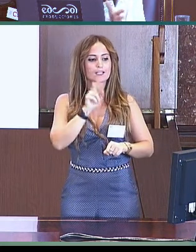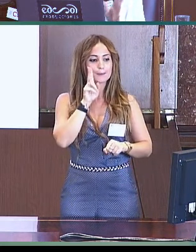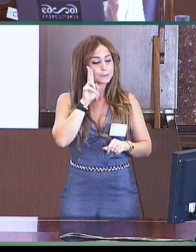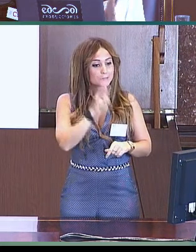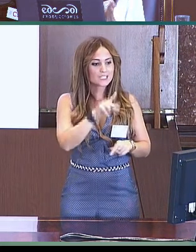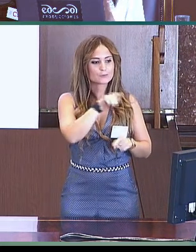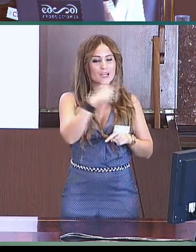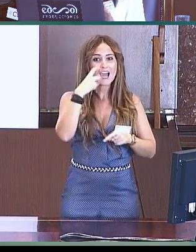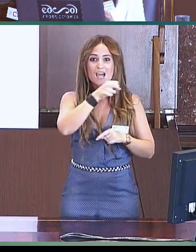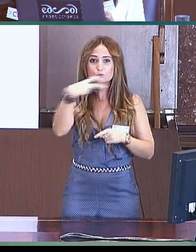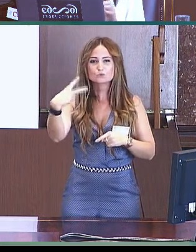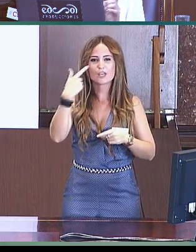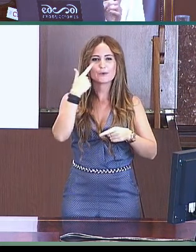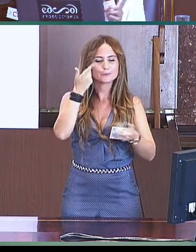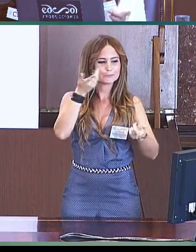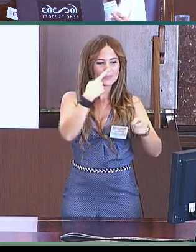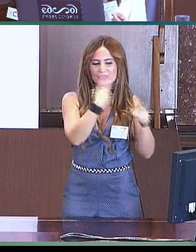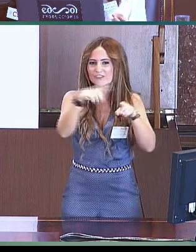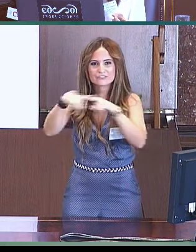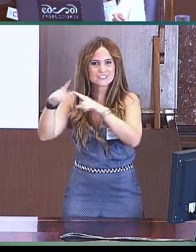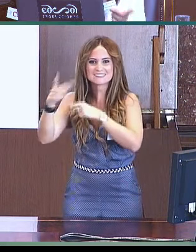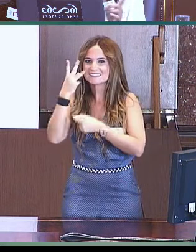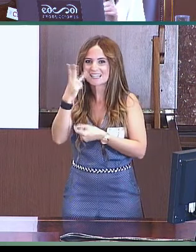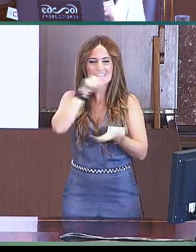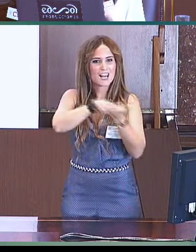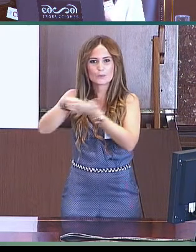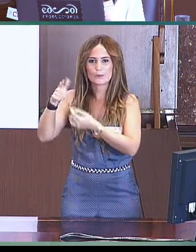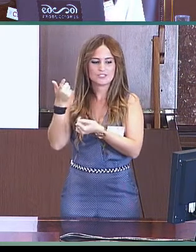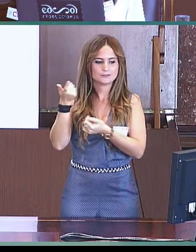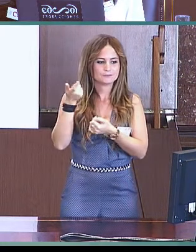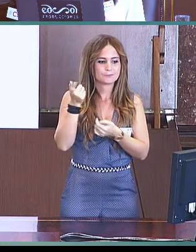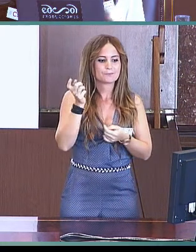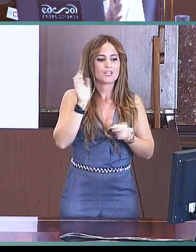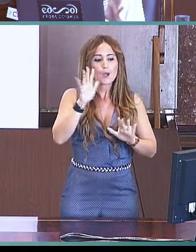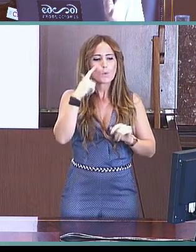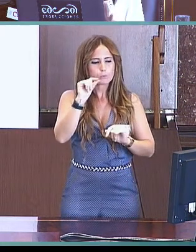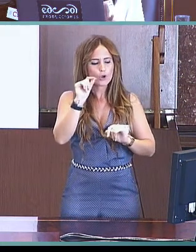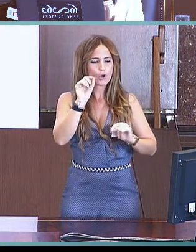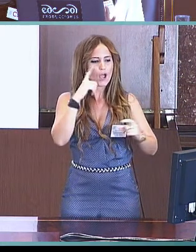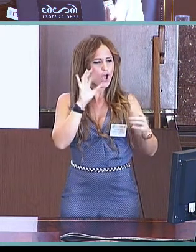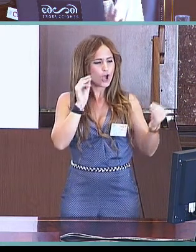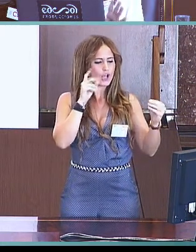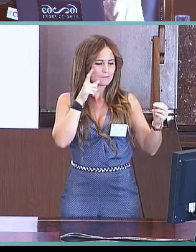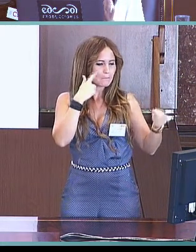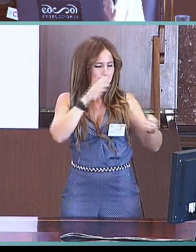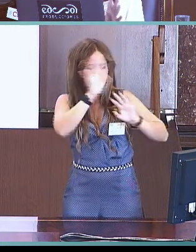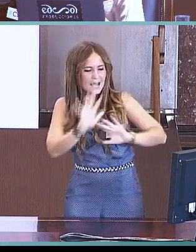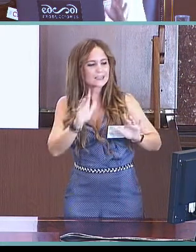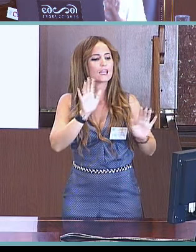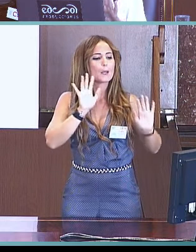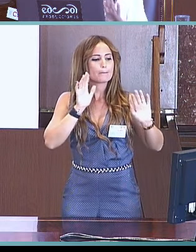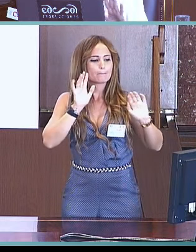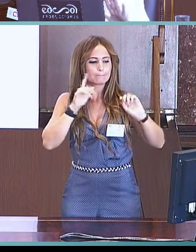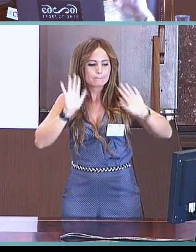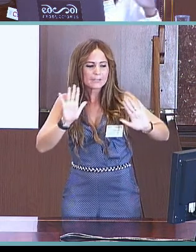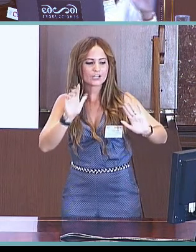teníamos datos del desarrollo comunicativo temprano, tanto en lengua de signos americanas como en lengua de signos británicas, pues, decidimos hacer esta tabla para comparar